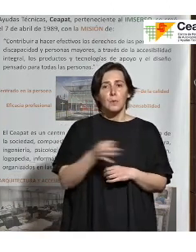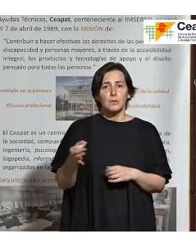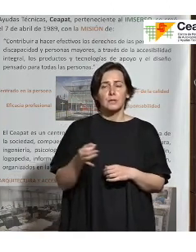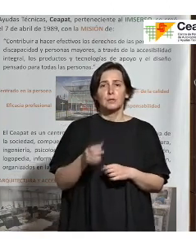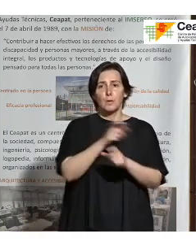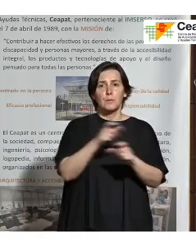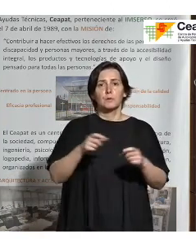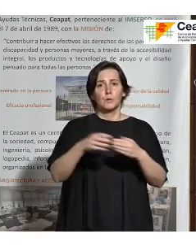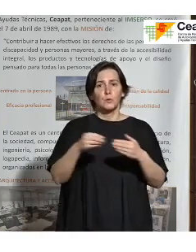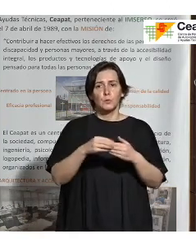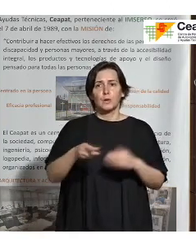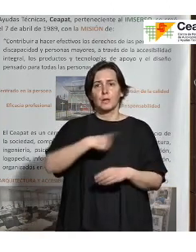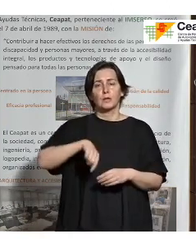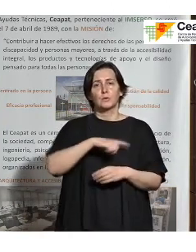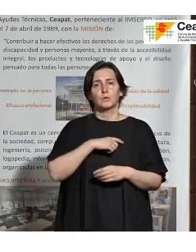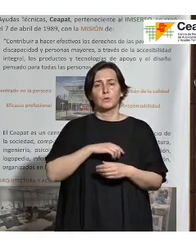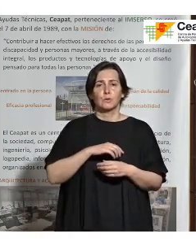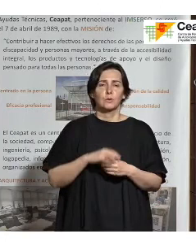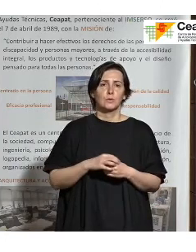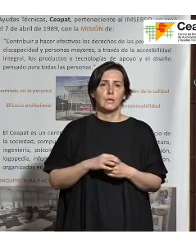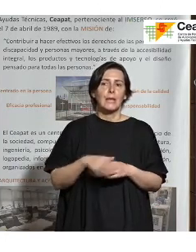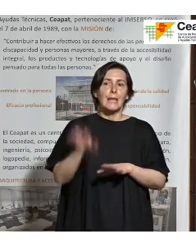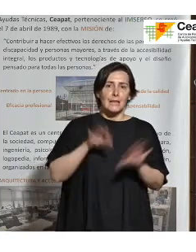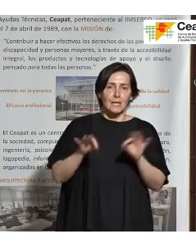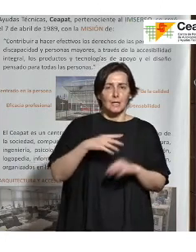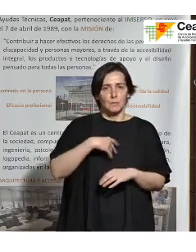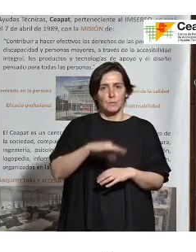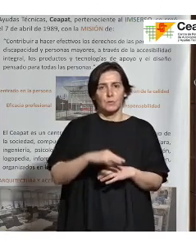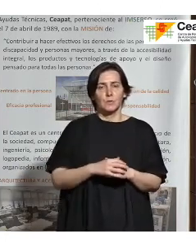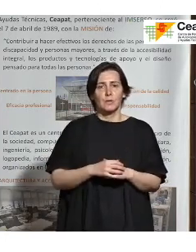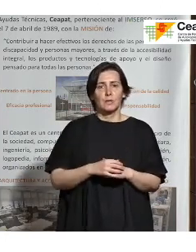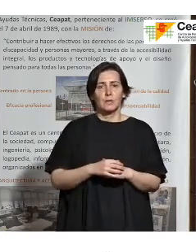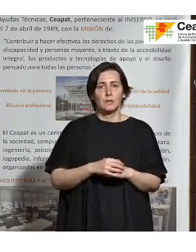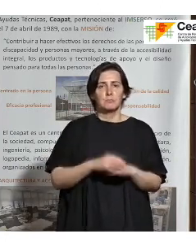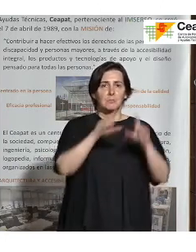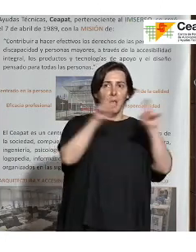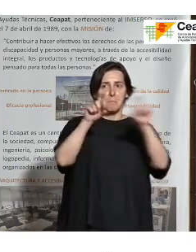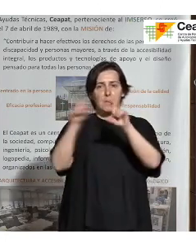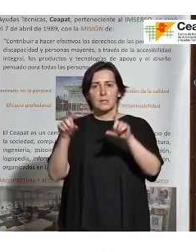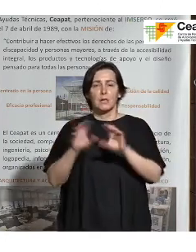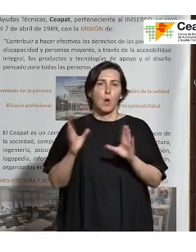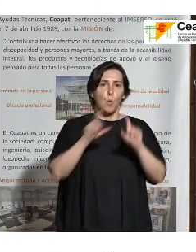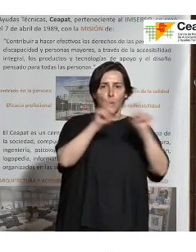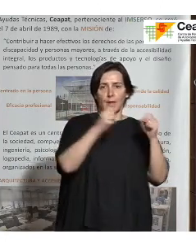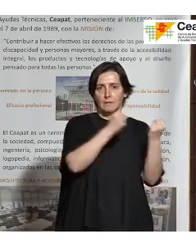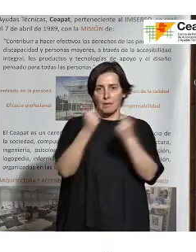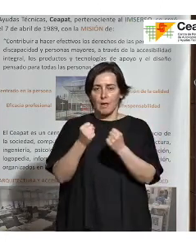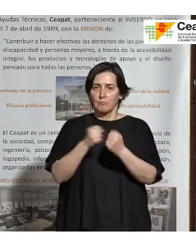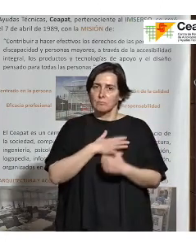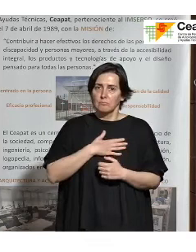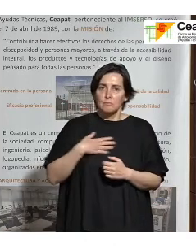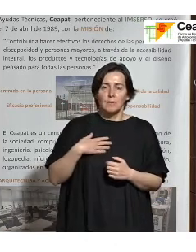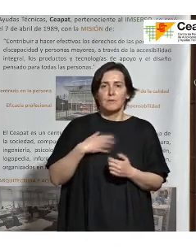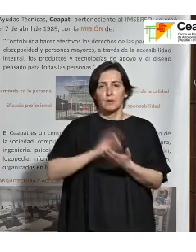personas usuarias tuviéramos la capacidad de poder elegir con qué empresa o con qué entidad preferimos